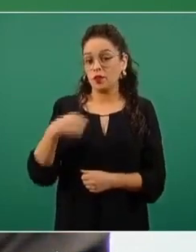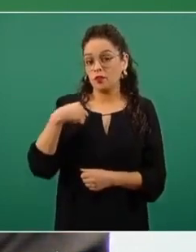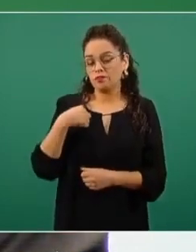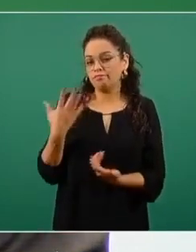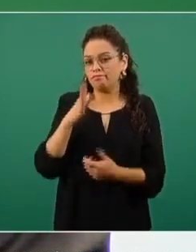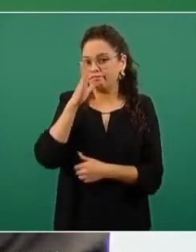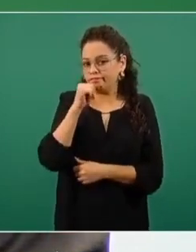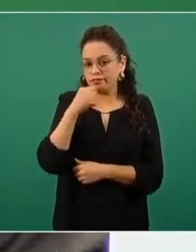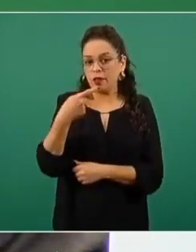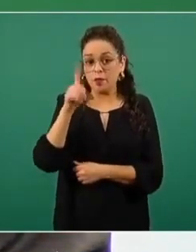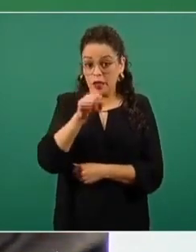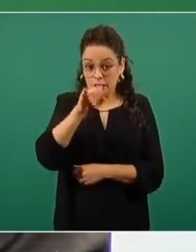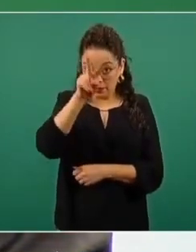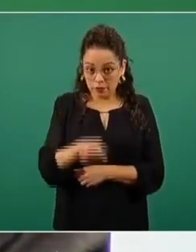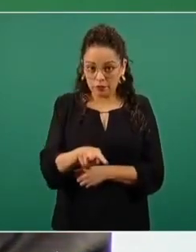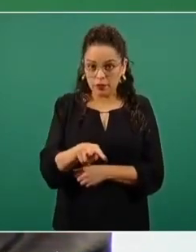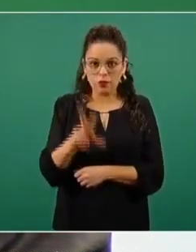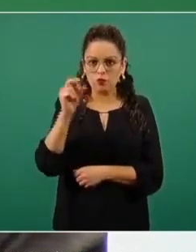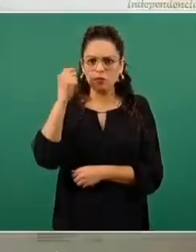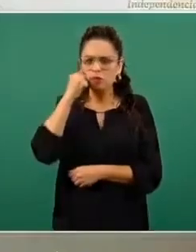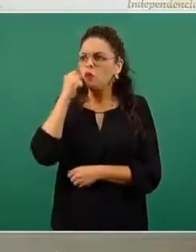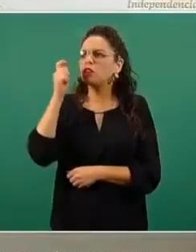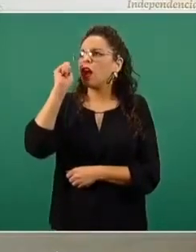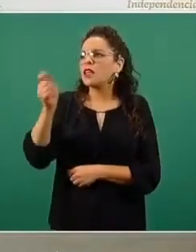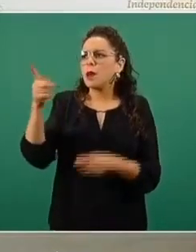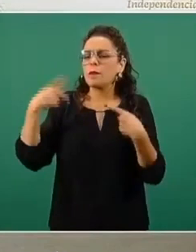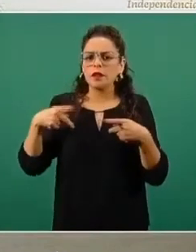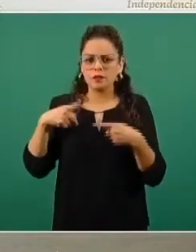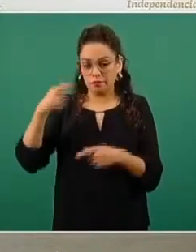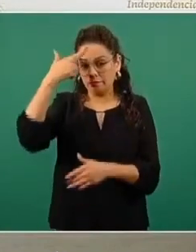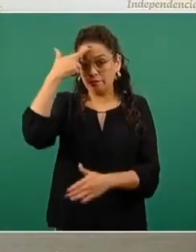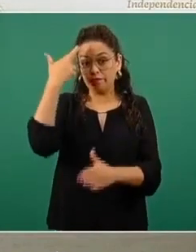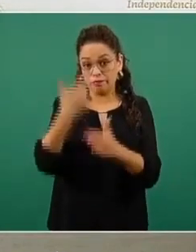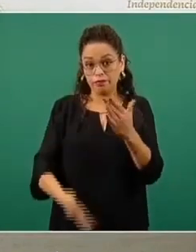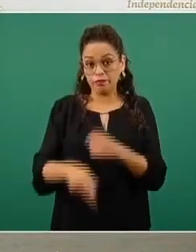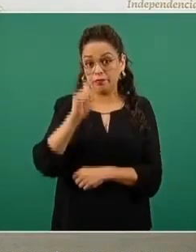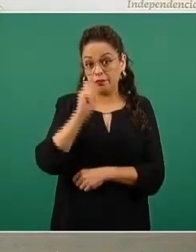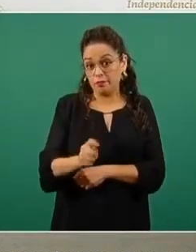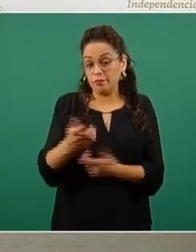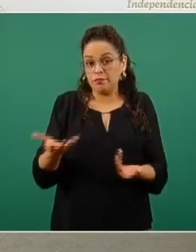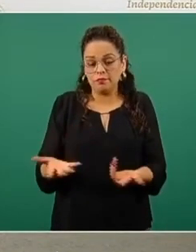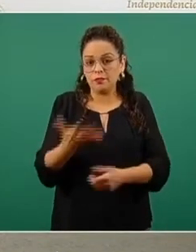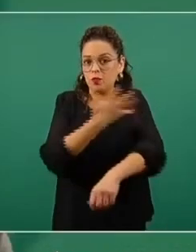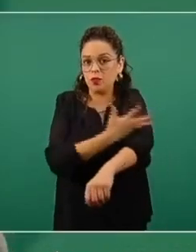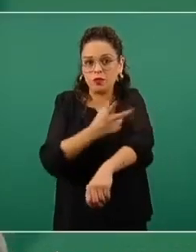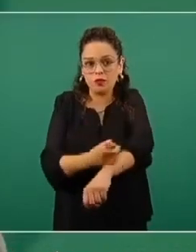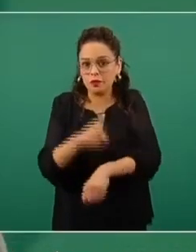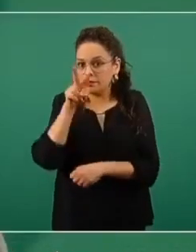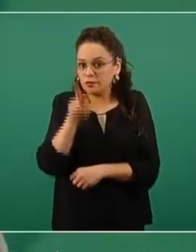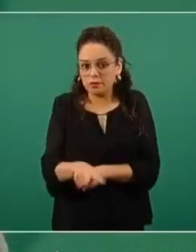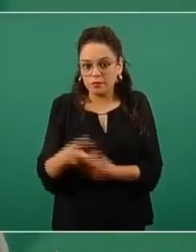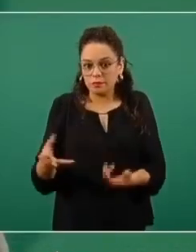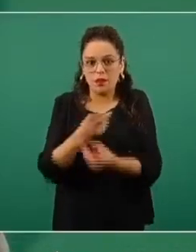independientemente de quiénes sean las personas, están cometiendo una falta a la moral pública. Y obviamente, si son